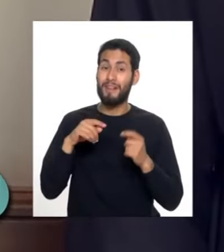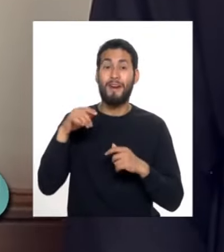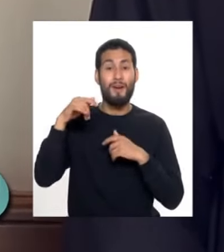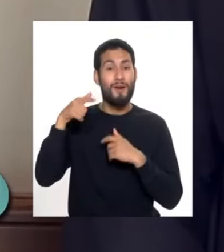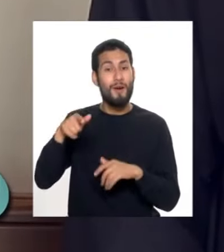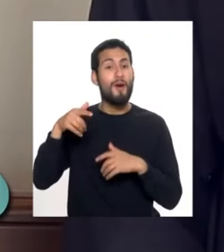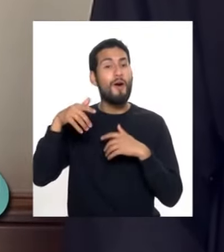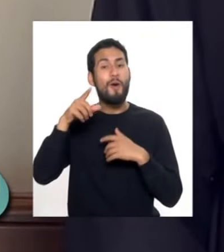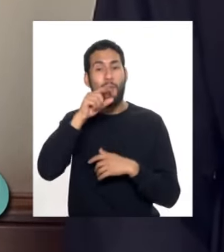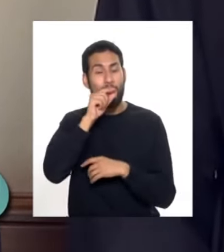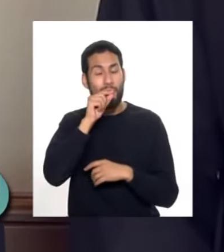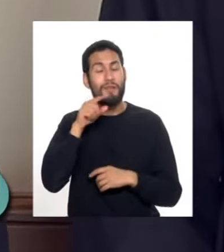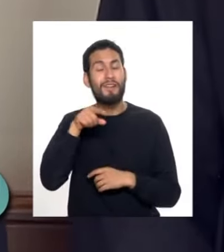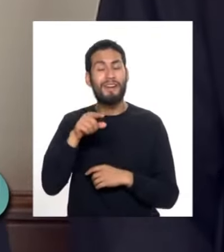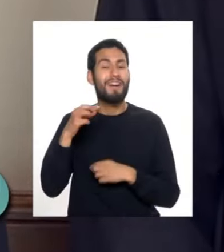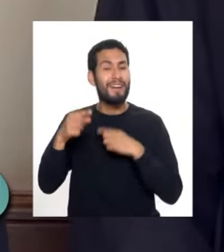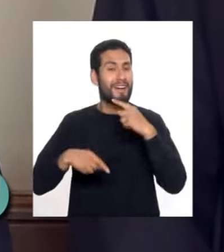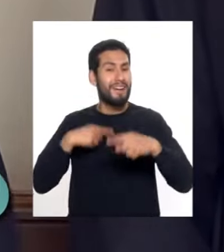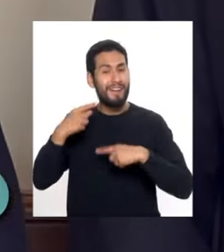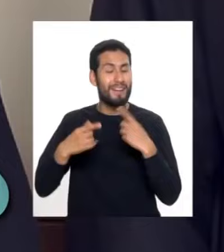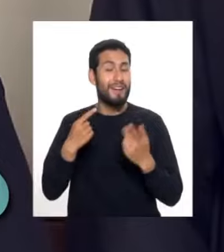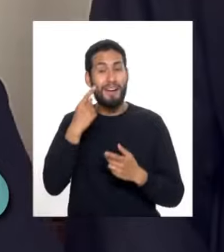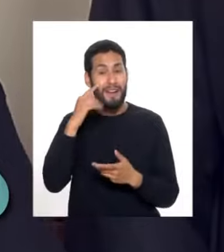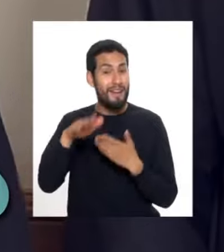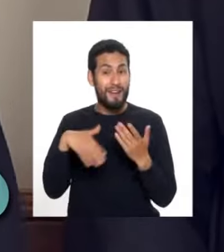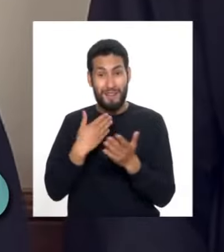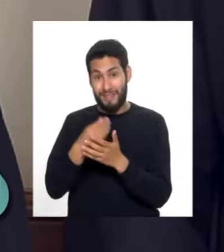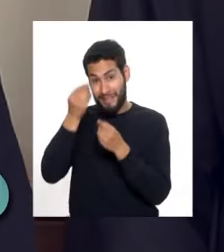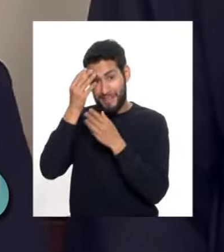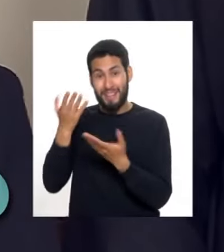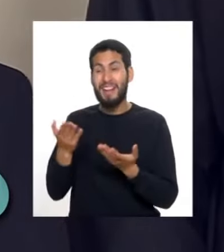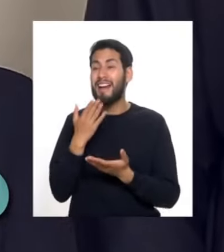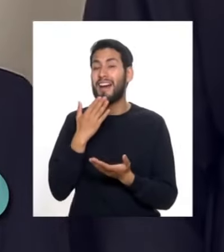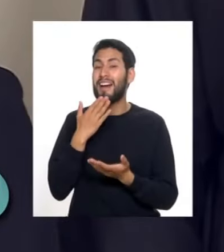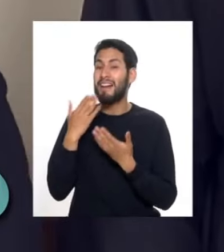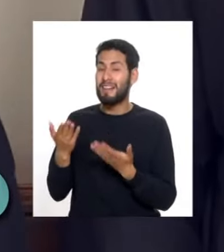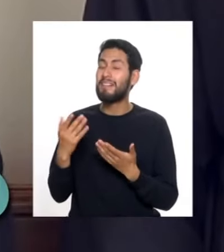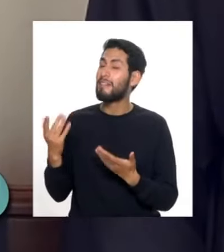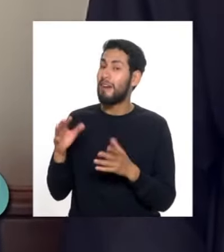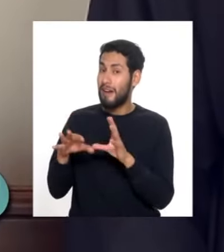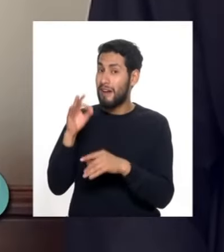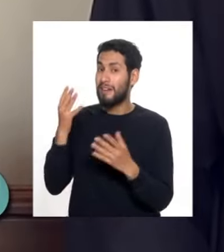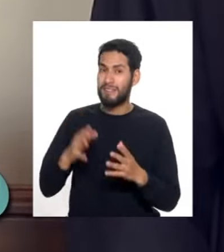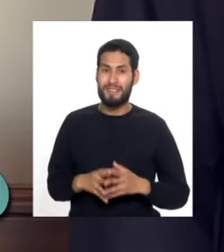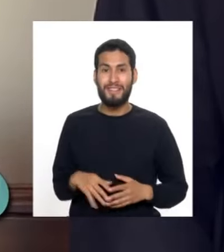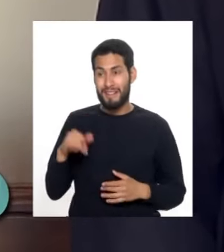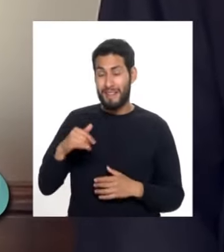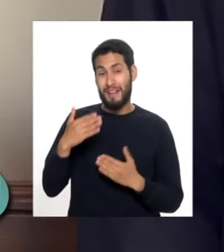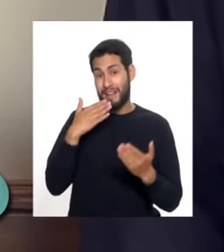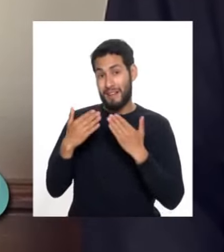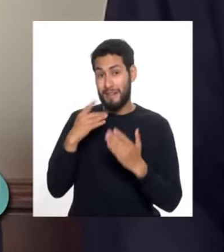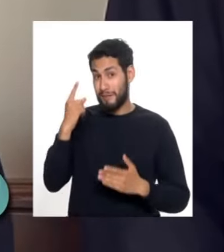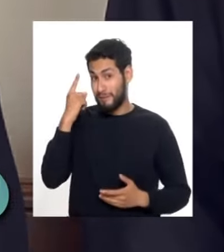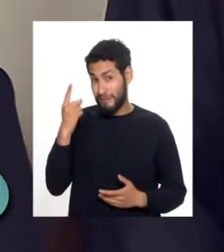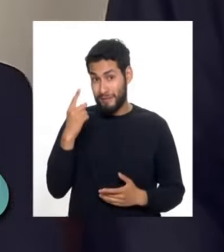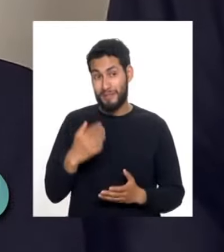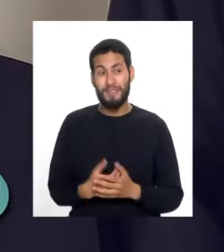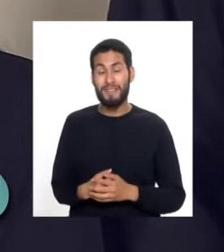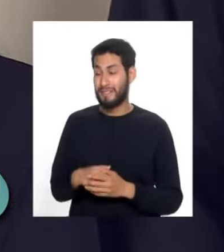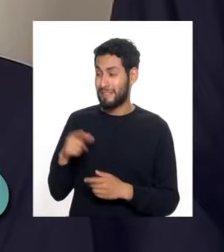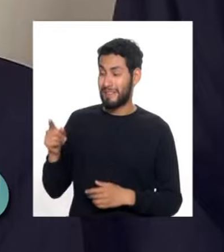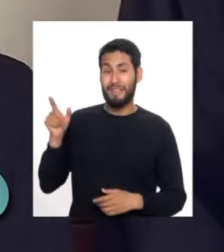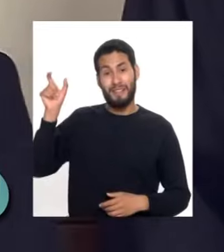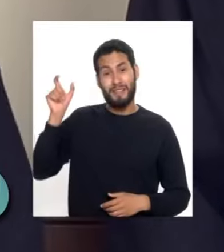julio, el Día del Pollo a la Brasa. Para conocer todos los detalles, quiénes estarán presentes y qué van a poder encontrar, vamos a conversar primero con